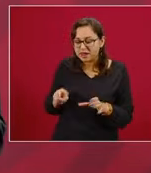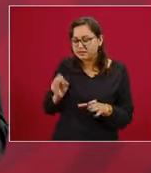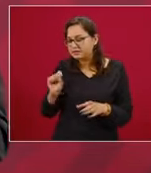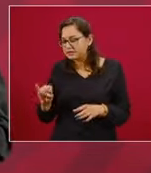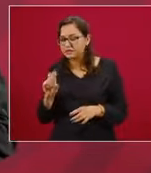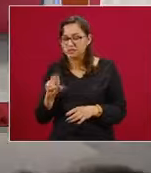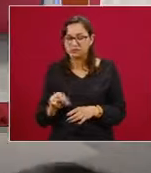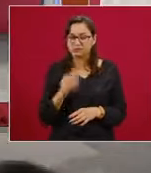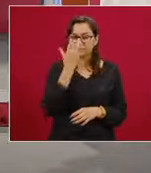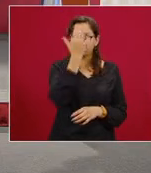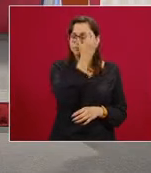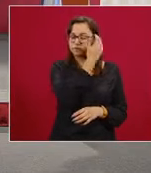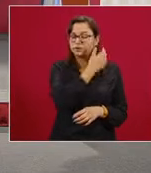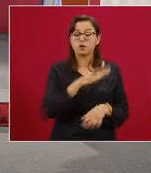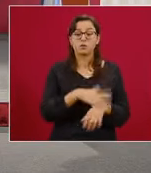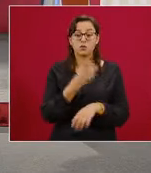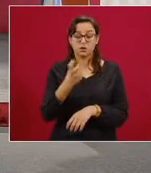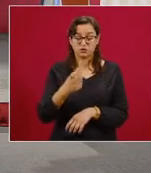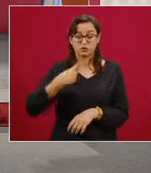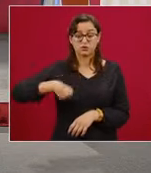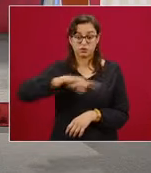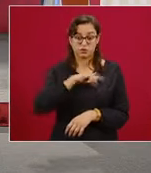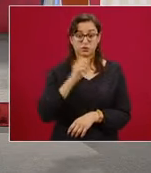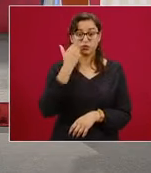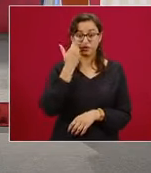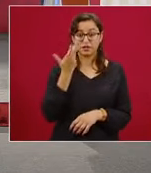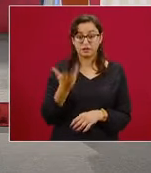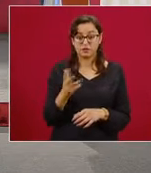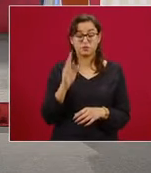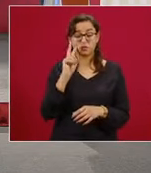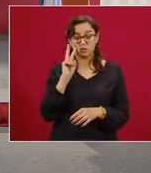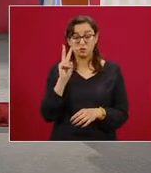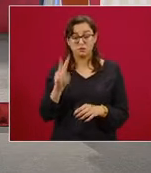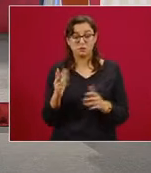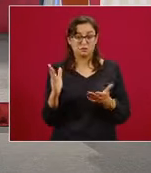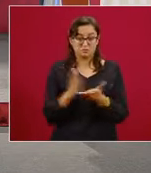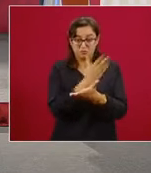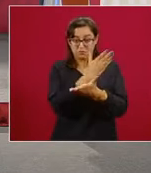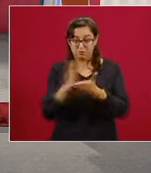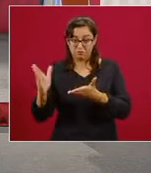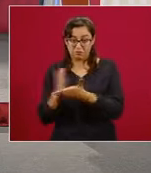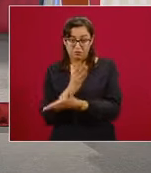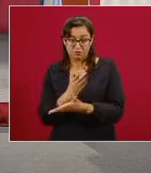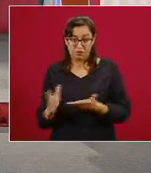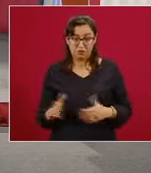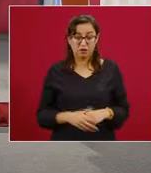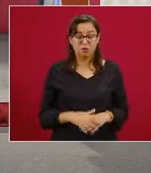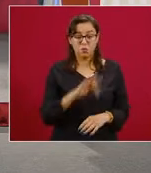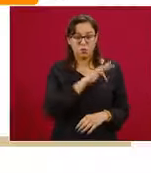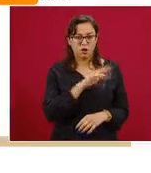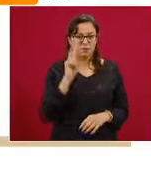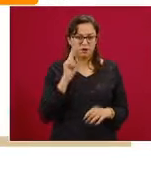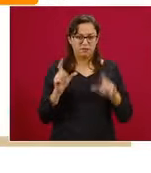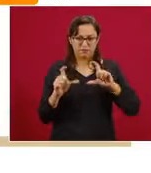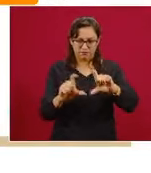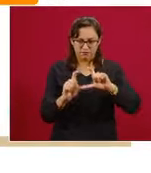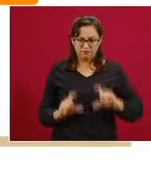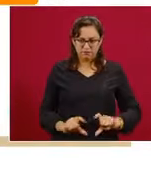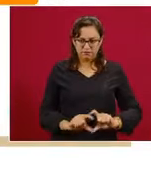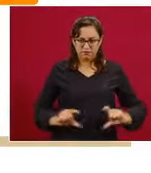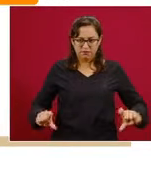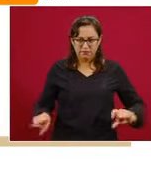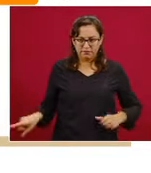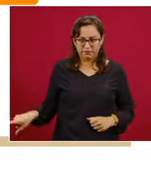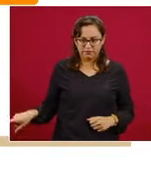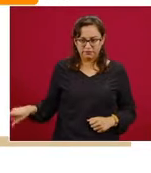explícito presentando esta desagregación, verán ustedes en los números que están debajo de la figura precisamente las sumas